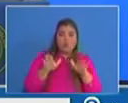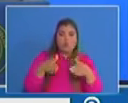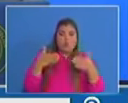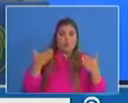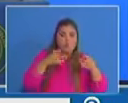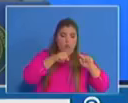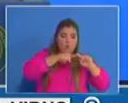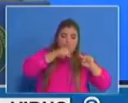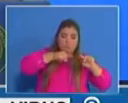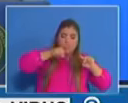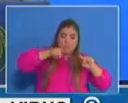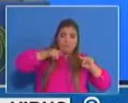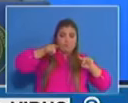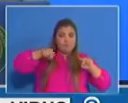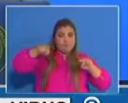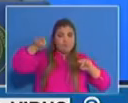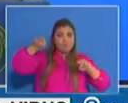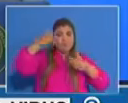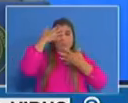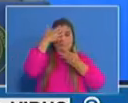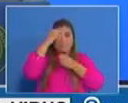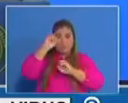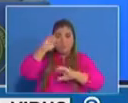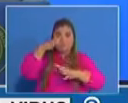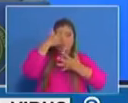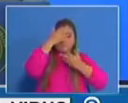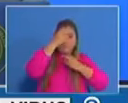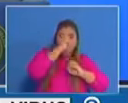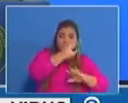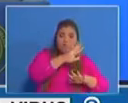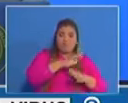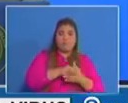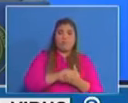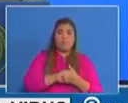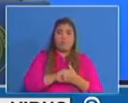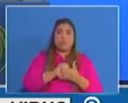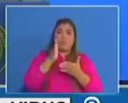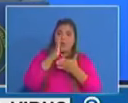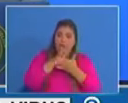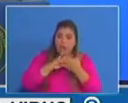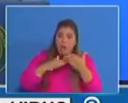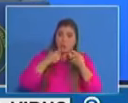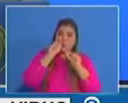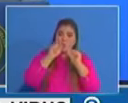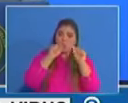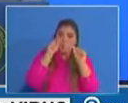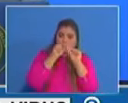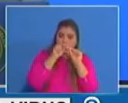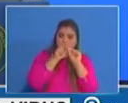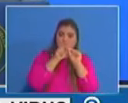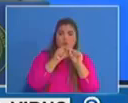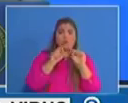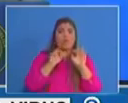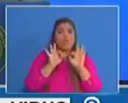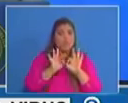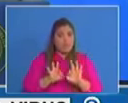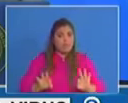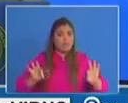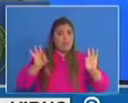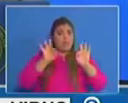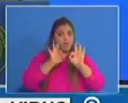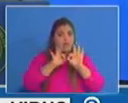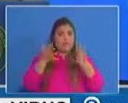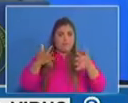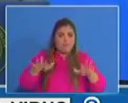que se ha presentado a través de algunos indicadores que ya son conocidos por la mayoría de ustedes.